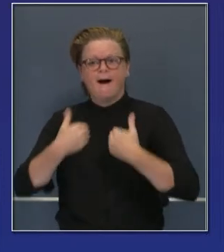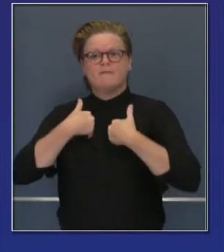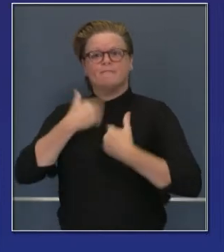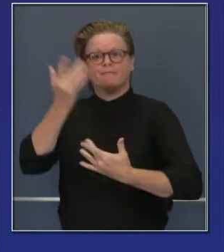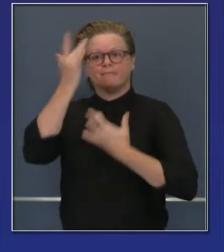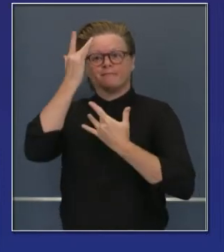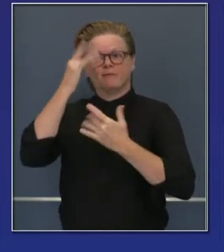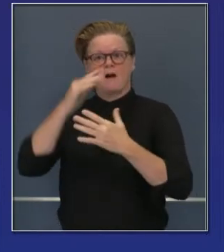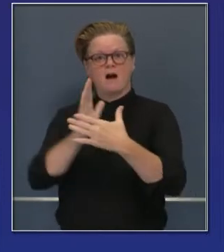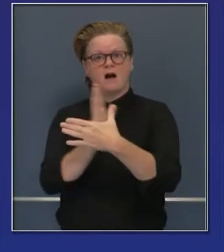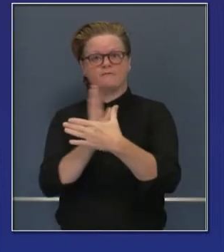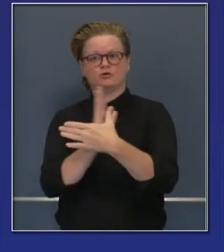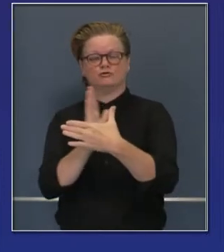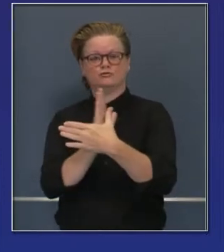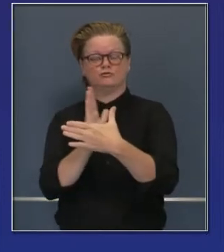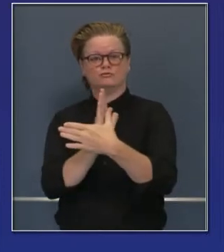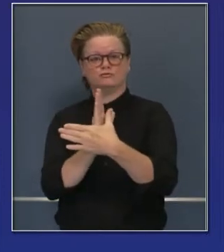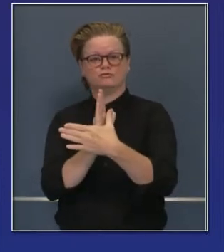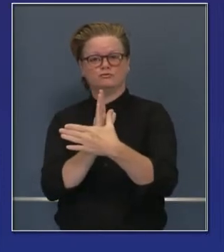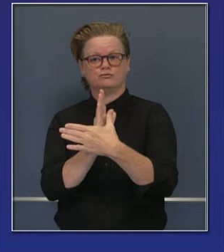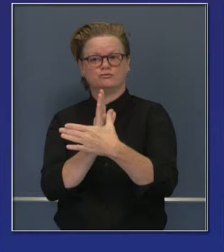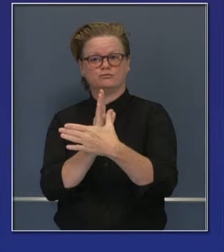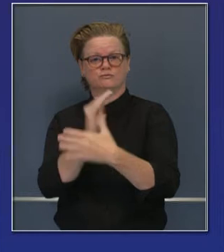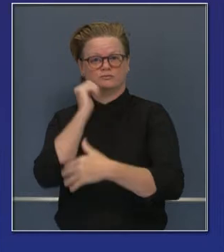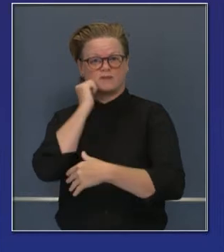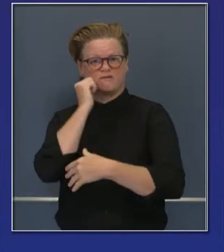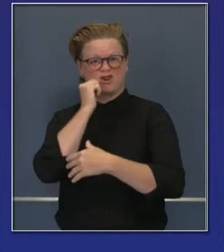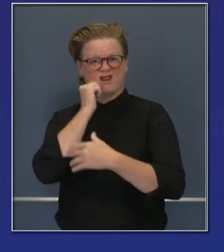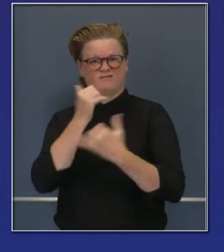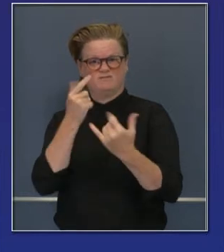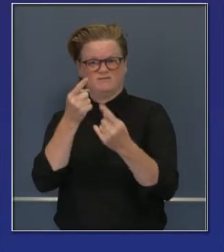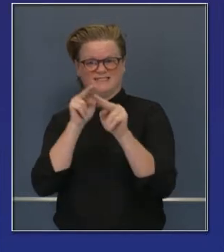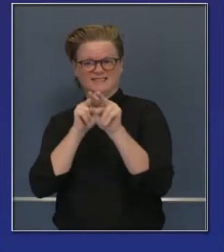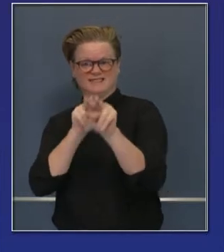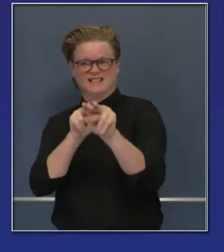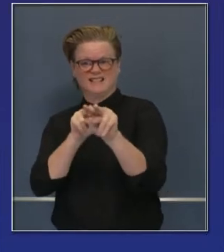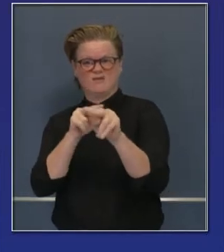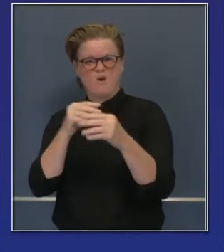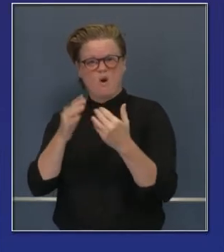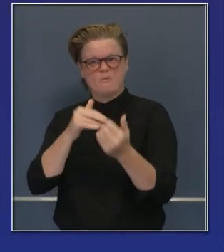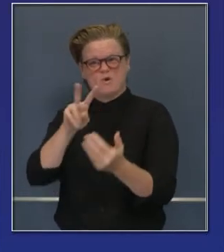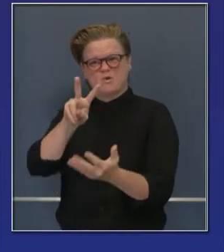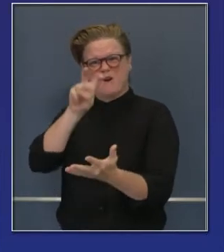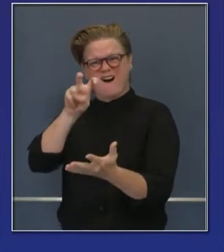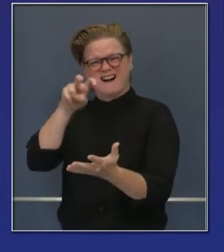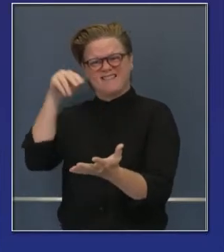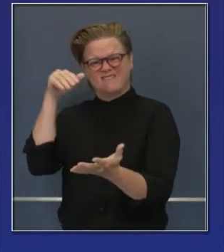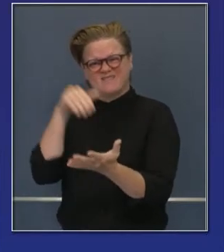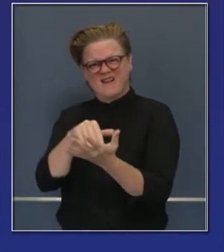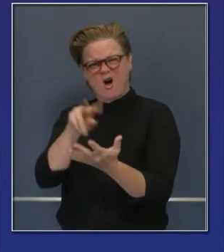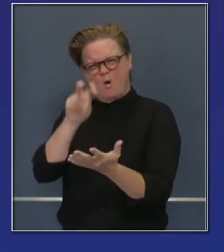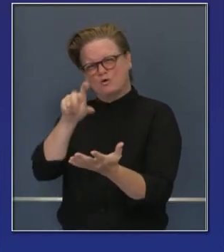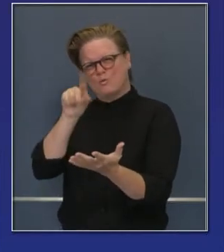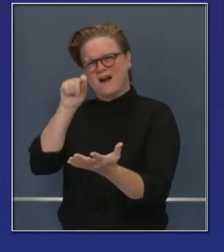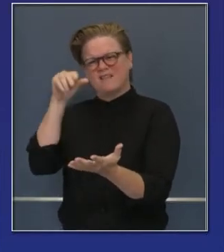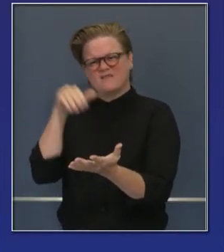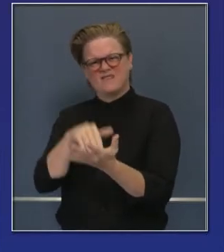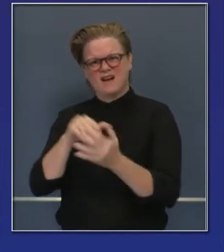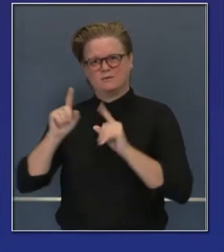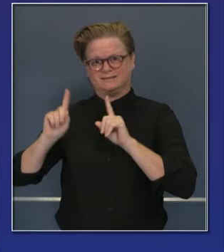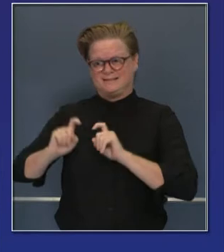promedio total de números de casos que estamos haciendo todos los días se acerca a los 200,000. 220,000